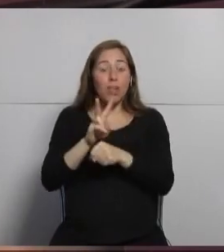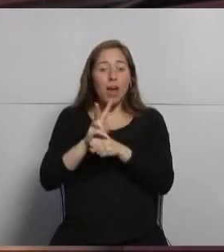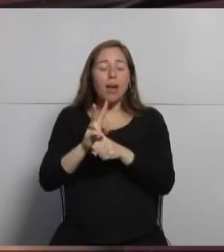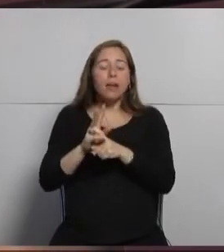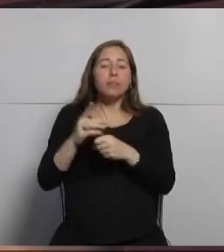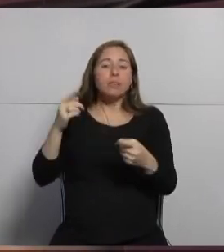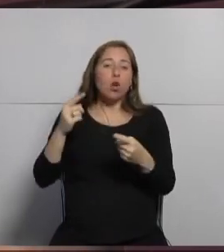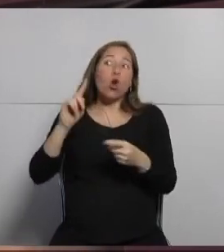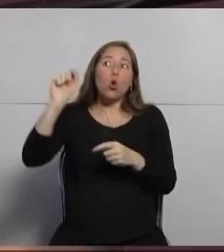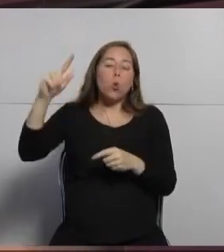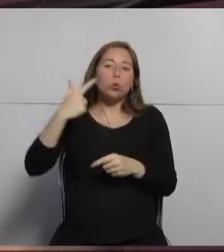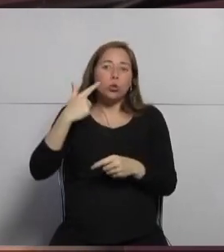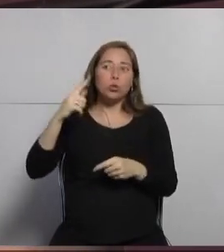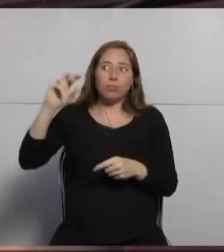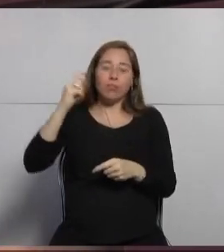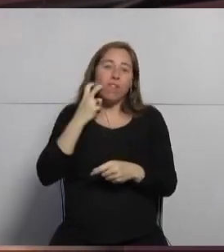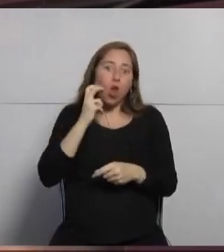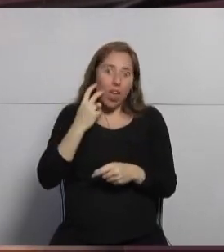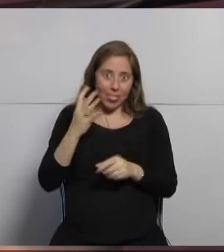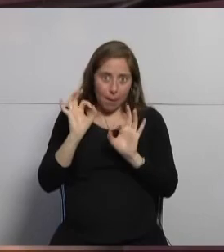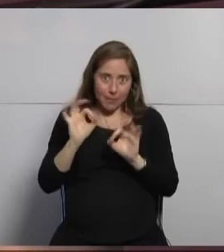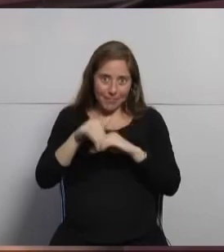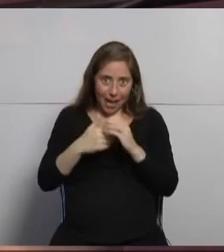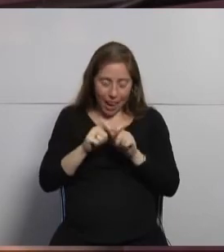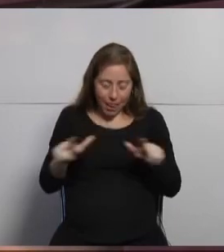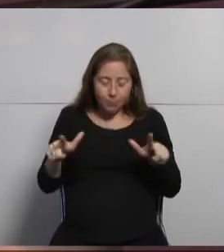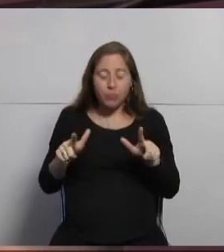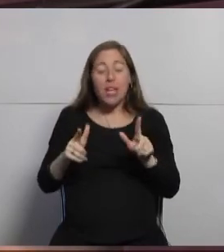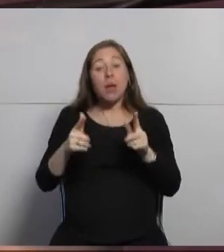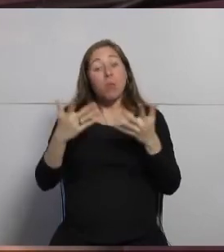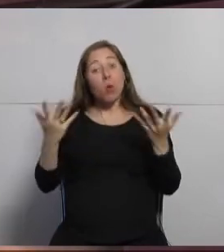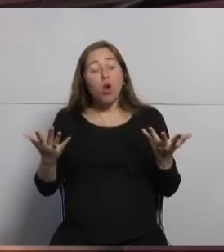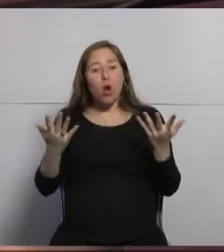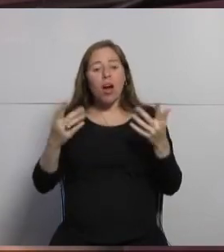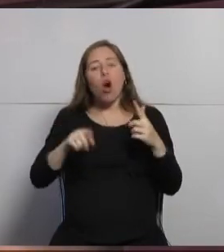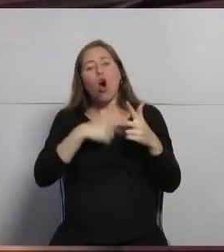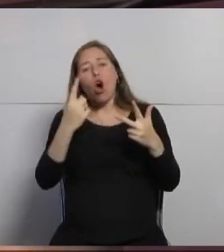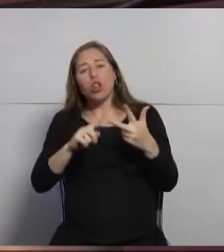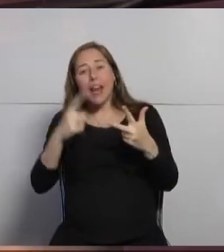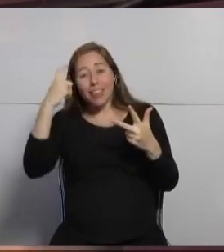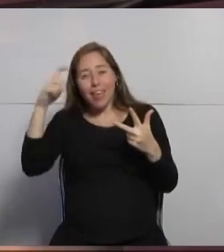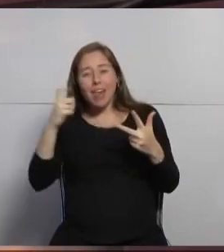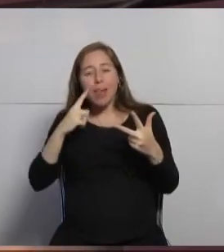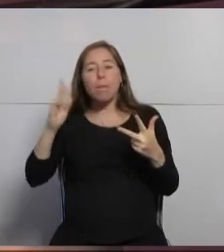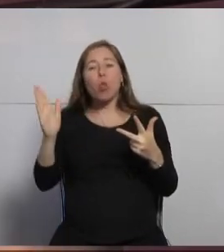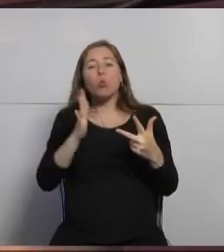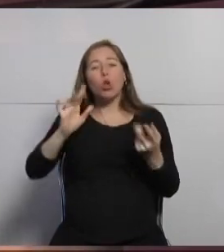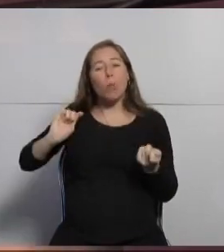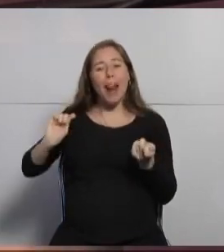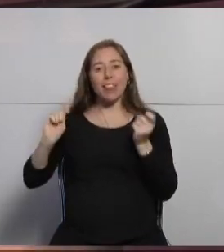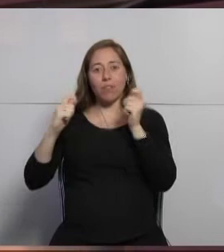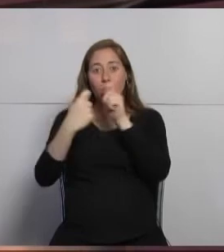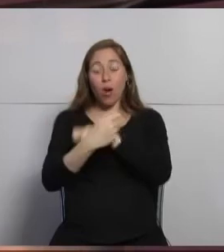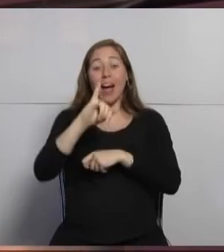una exposición más en este panel que sigue poniendo el foco en productos para la transformación es el turno de Javier